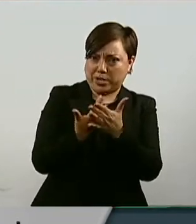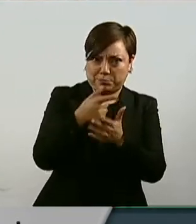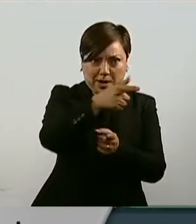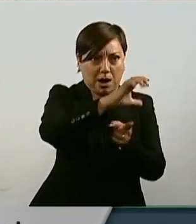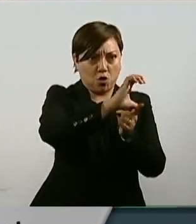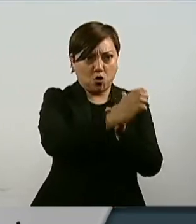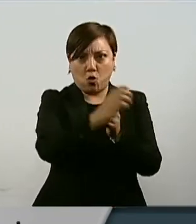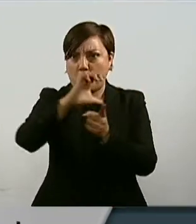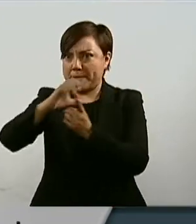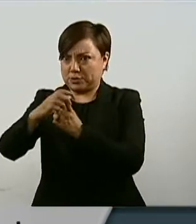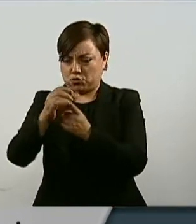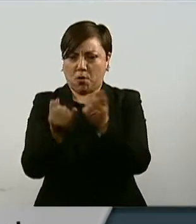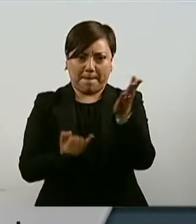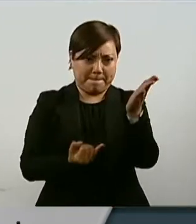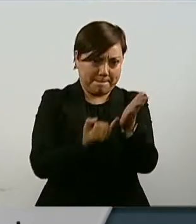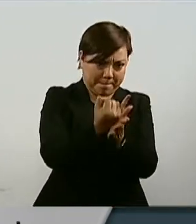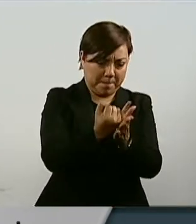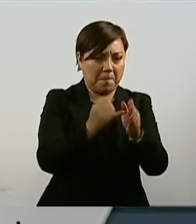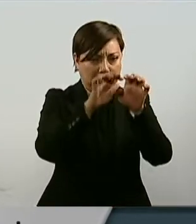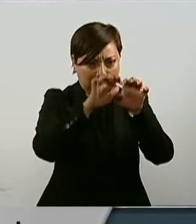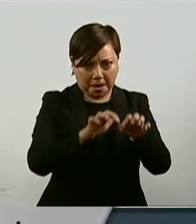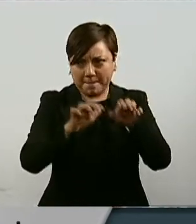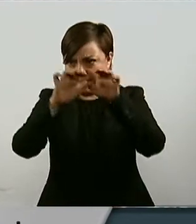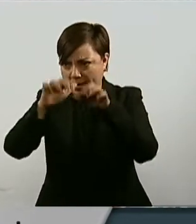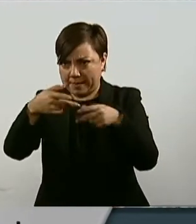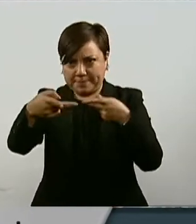saber cuándo podría discutirse en el Pleno.